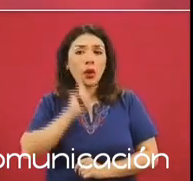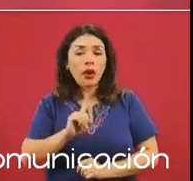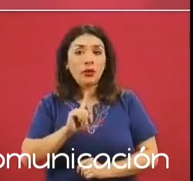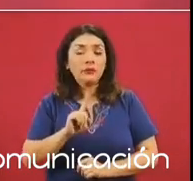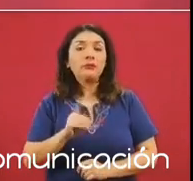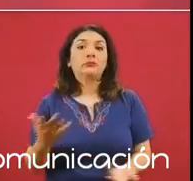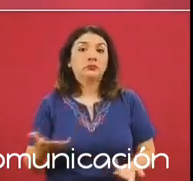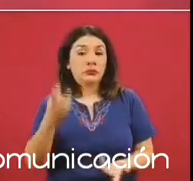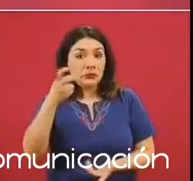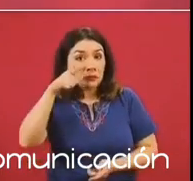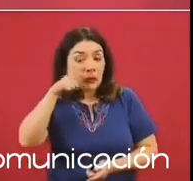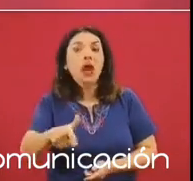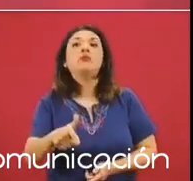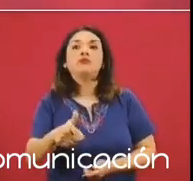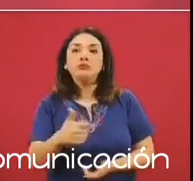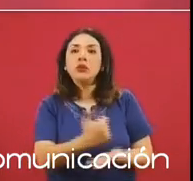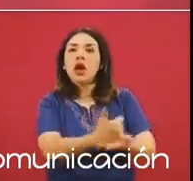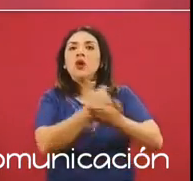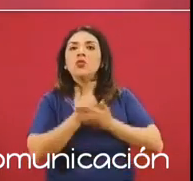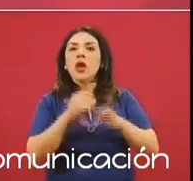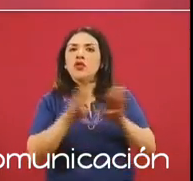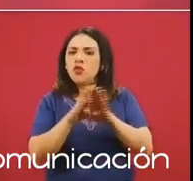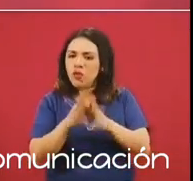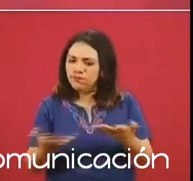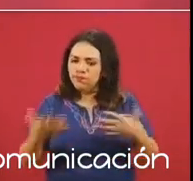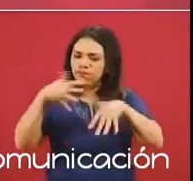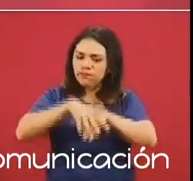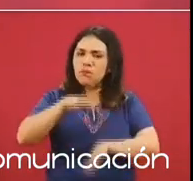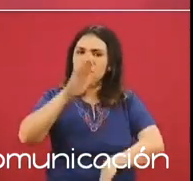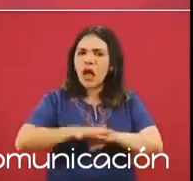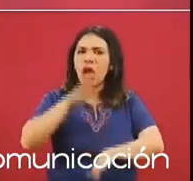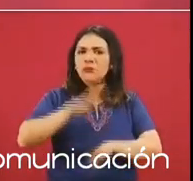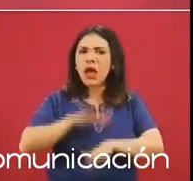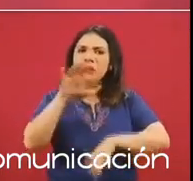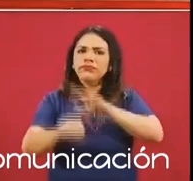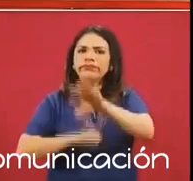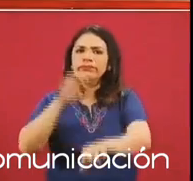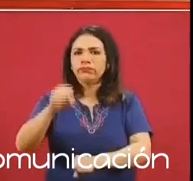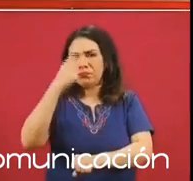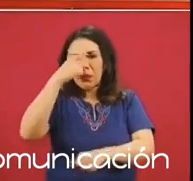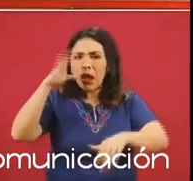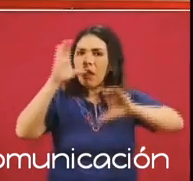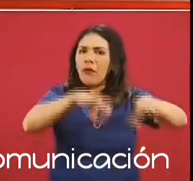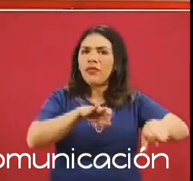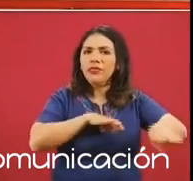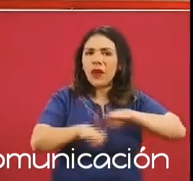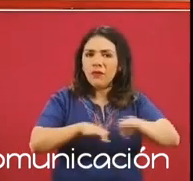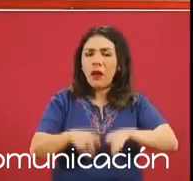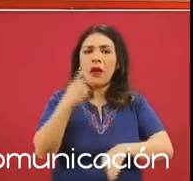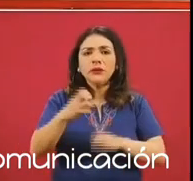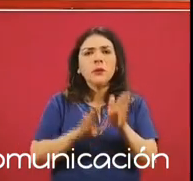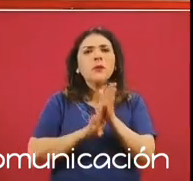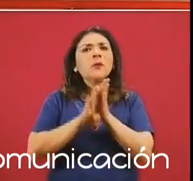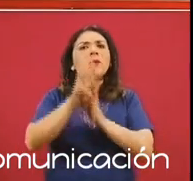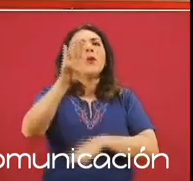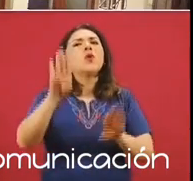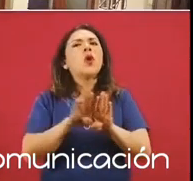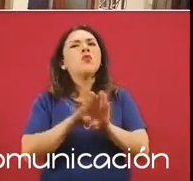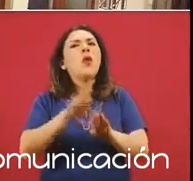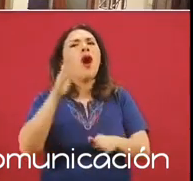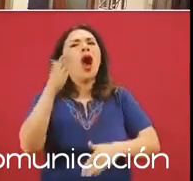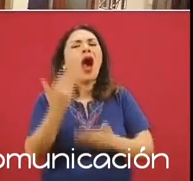nos ayuda a incorporarlas al mercado laboral y a superar esta barrera